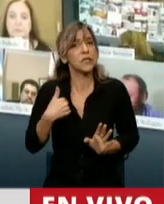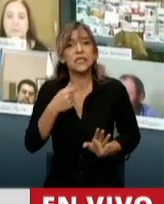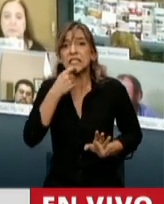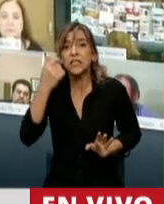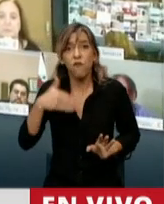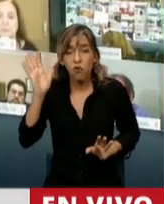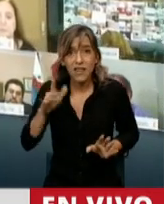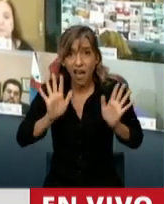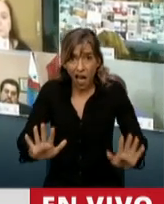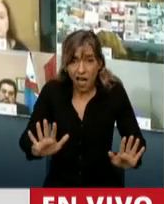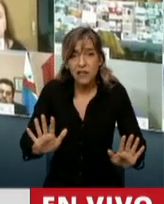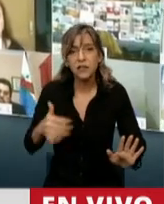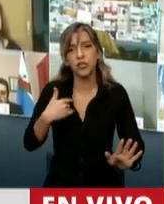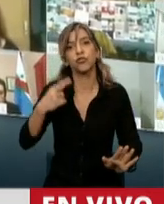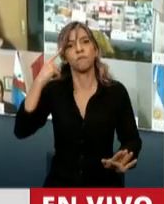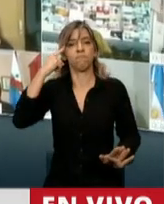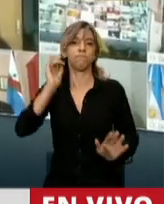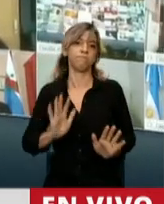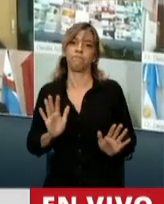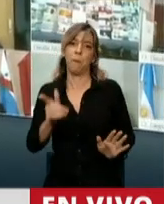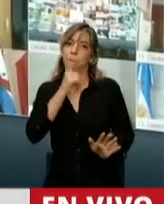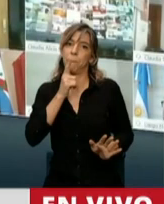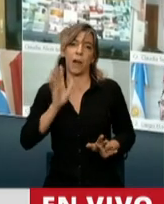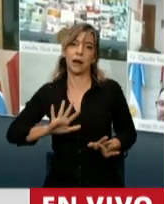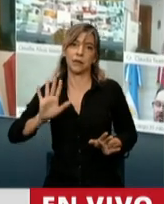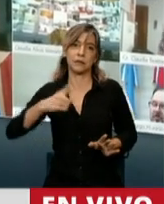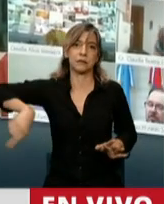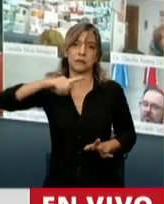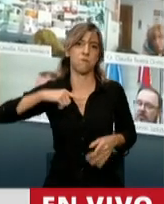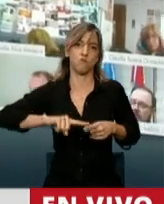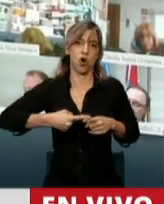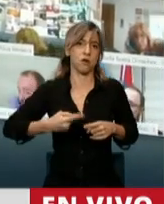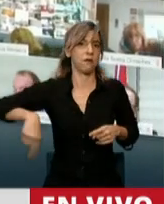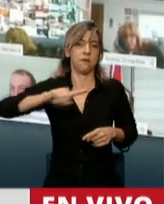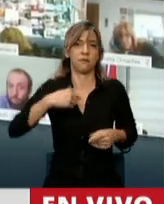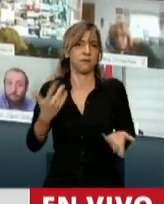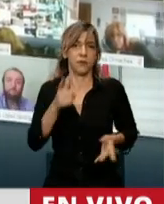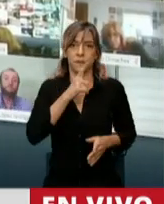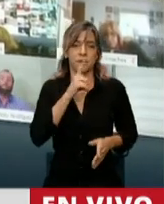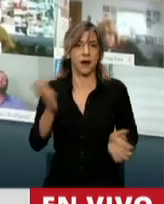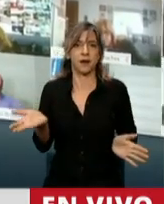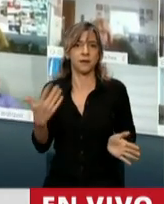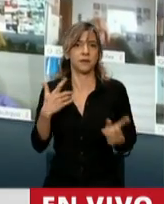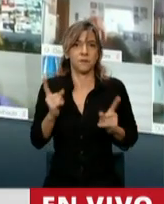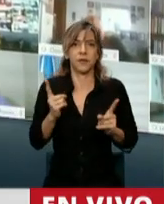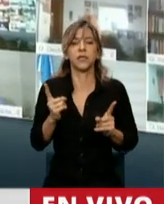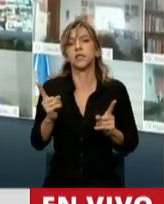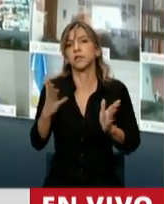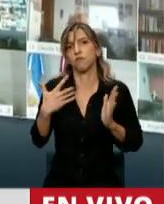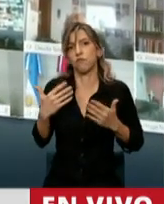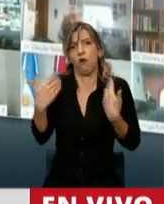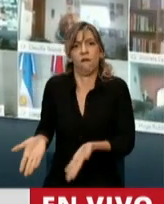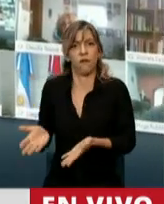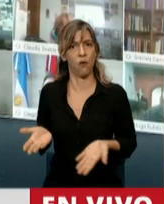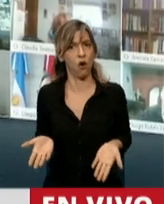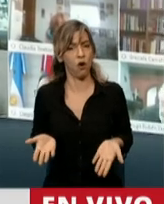propensión de la política argentina a eso que también describió un conocido varón